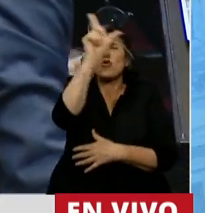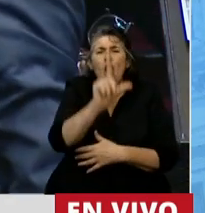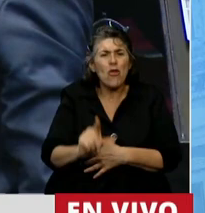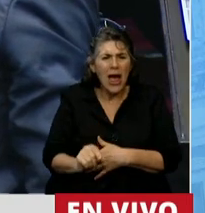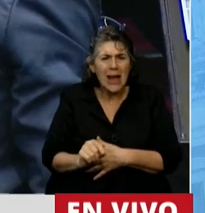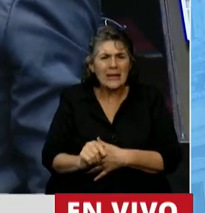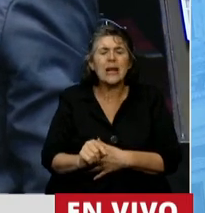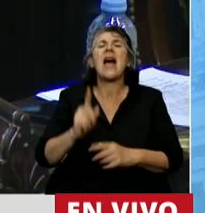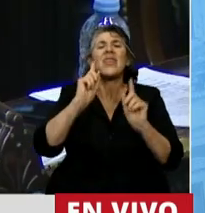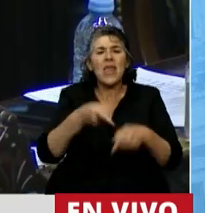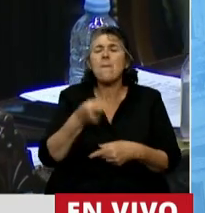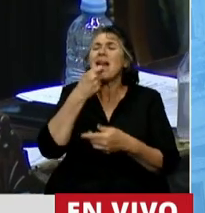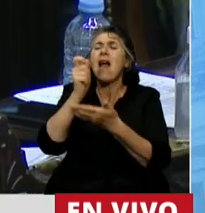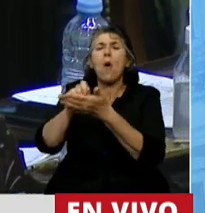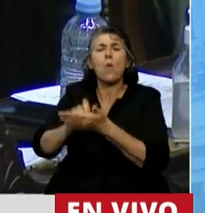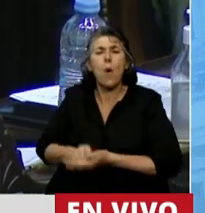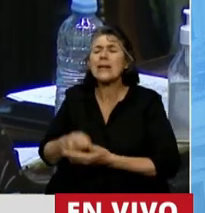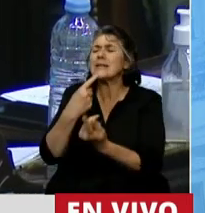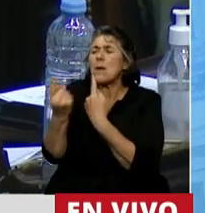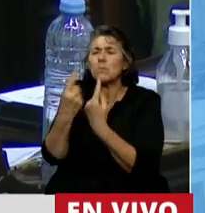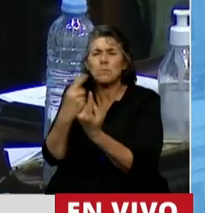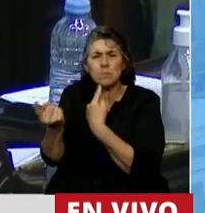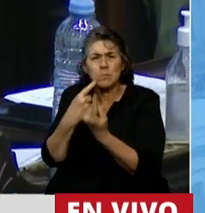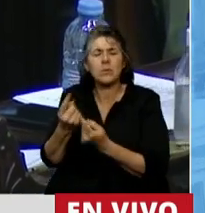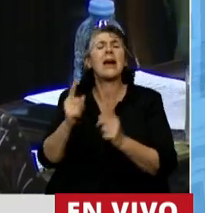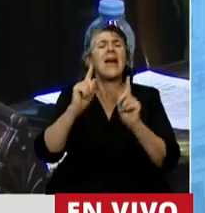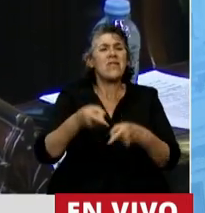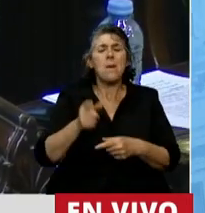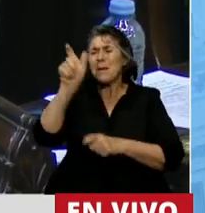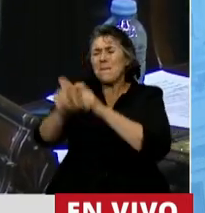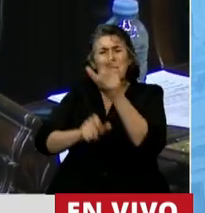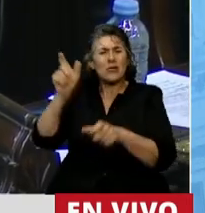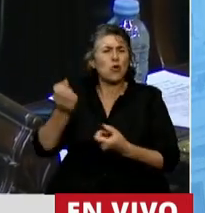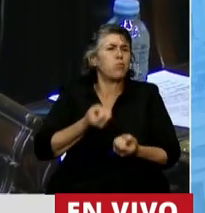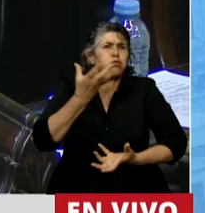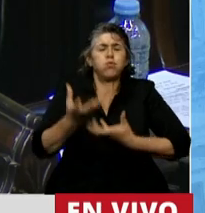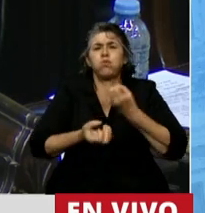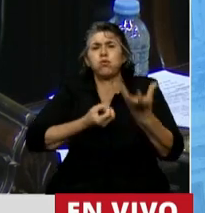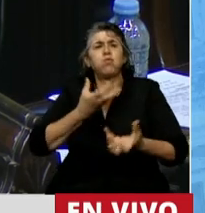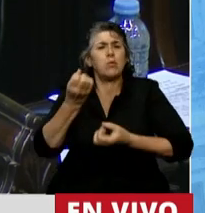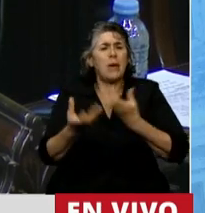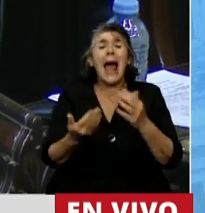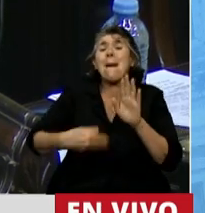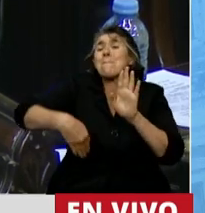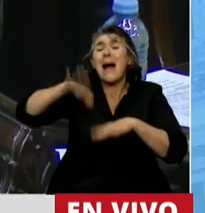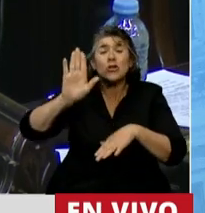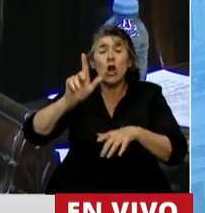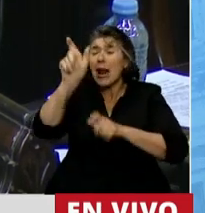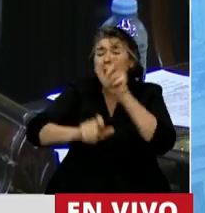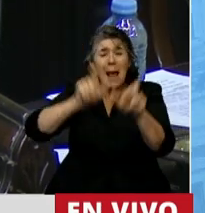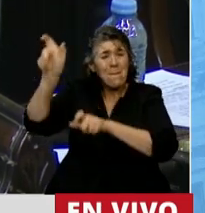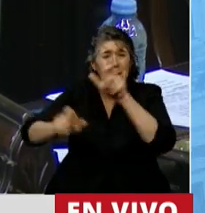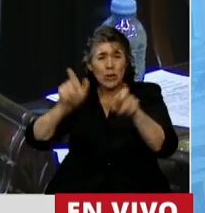país, encuestas y de las más serias expresiones sociales múltiples dan cuenta de que la mayoría del pueblo